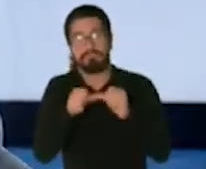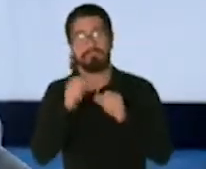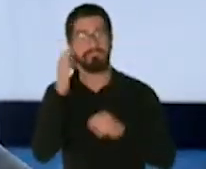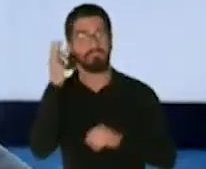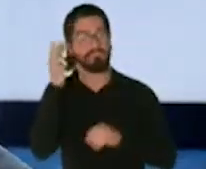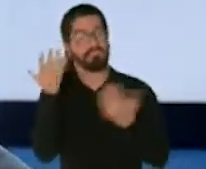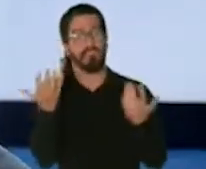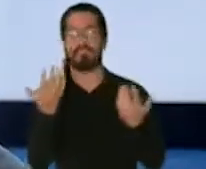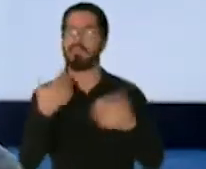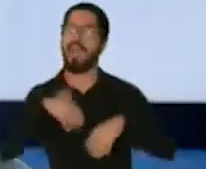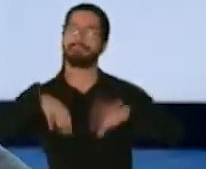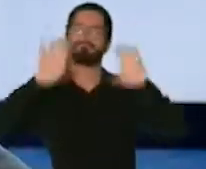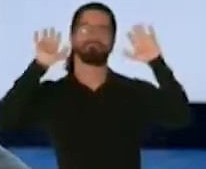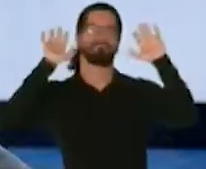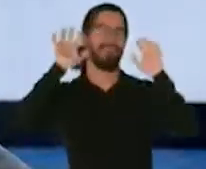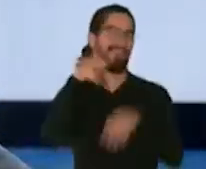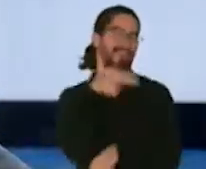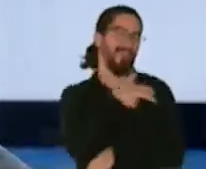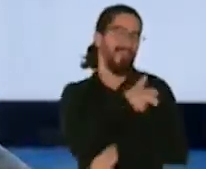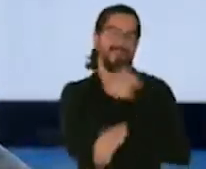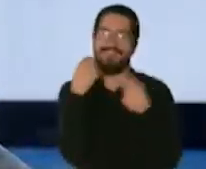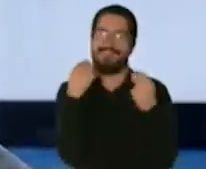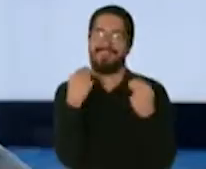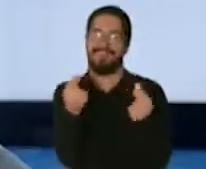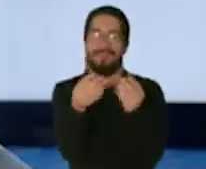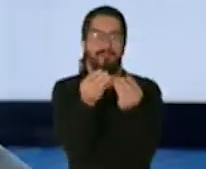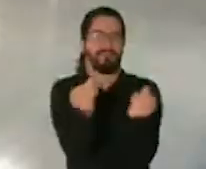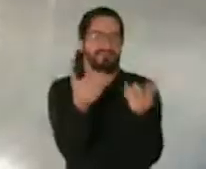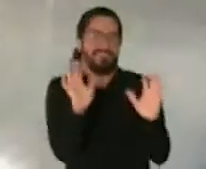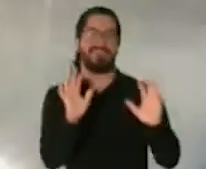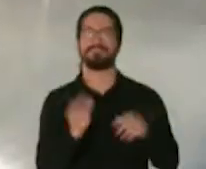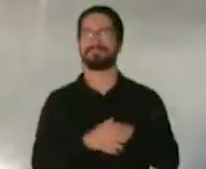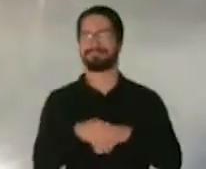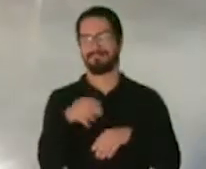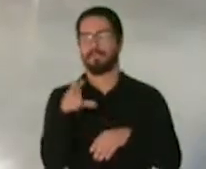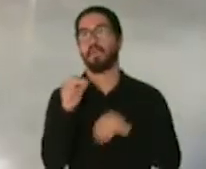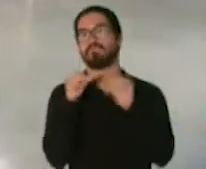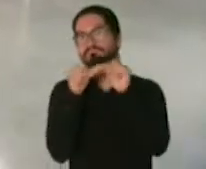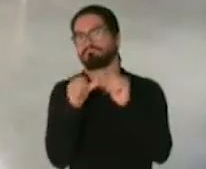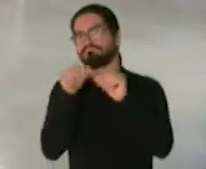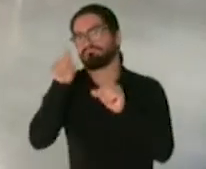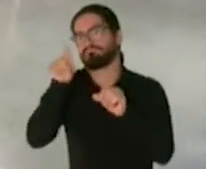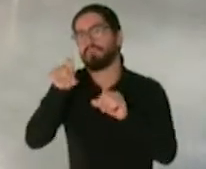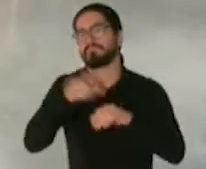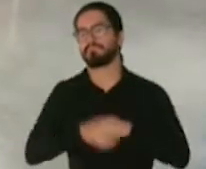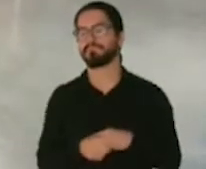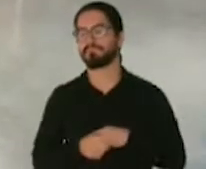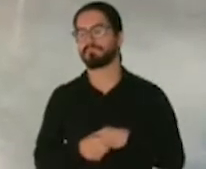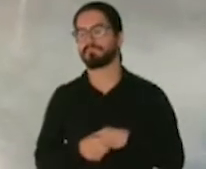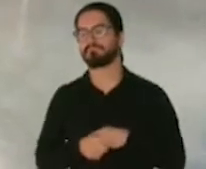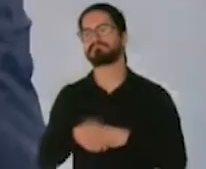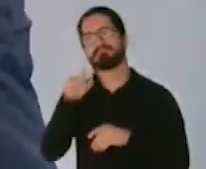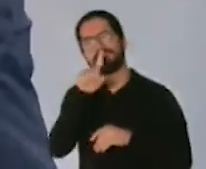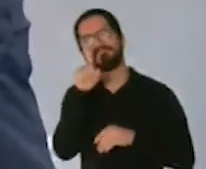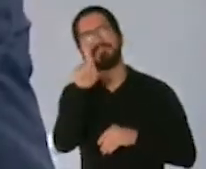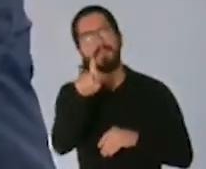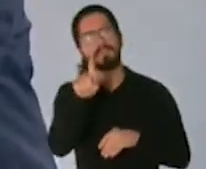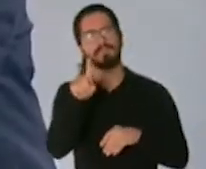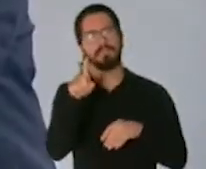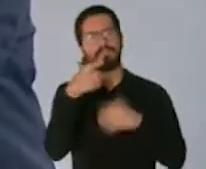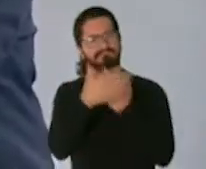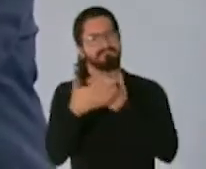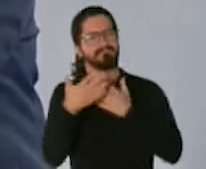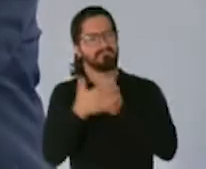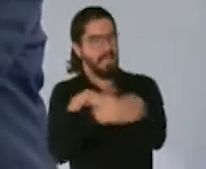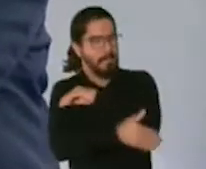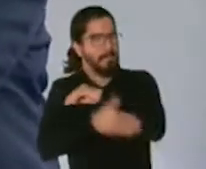aquí llegó la vacuna y ya se resolvió esto de un día para otro. Gobernador, el país ha hecho algunas cosas muy bien en su historia,